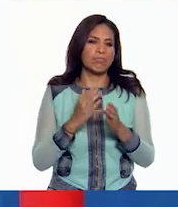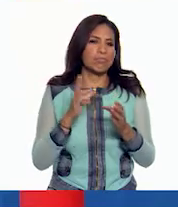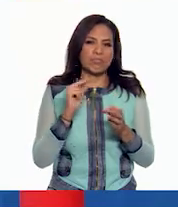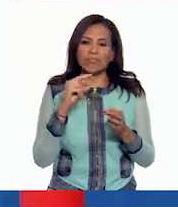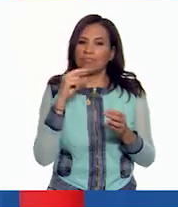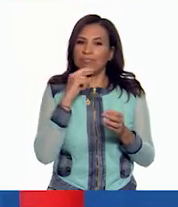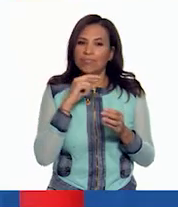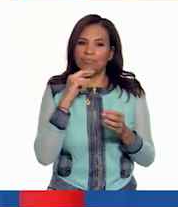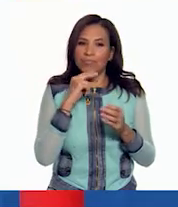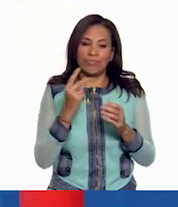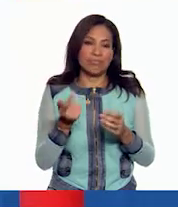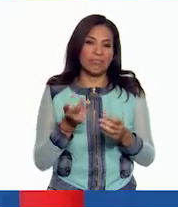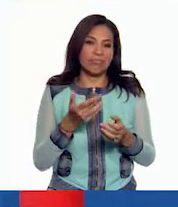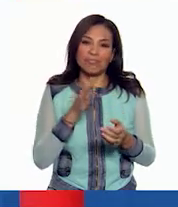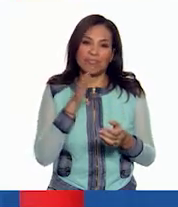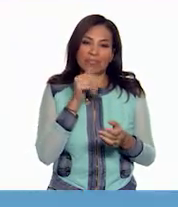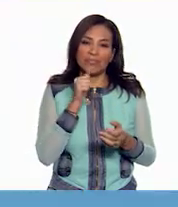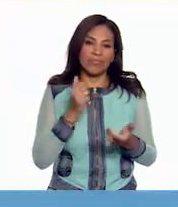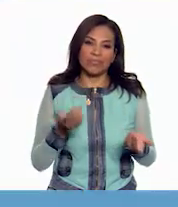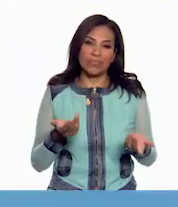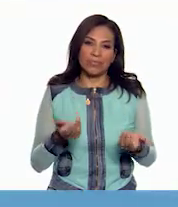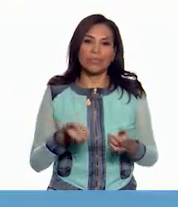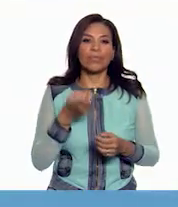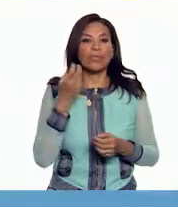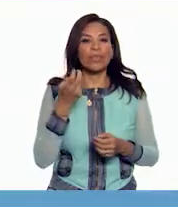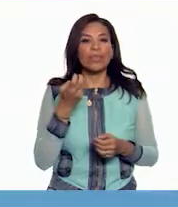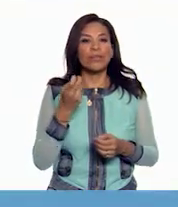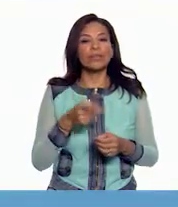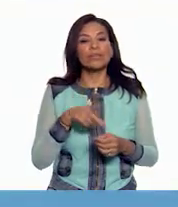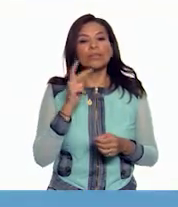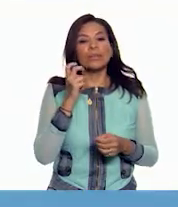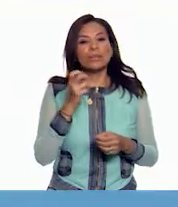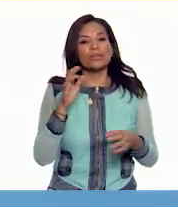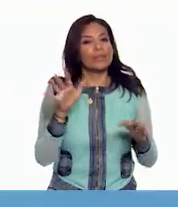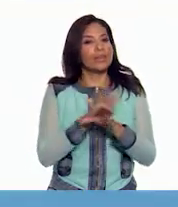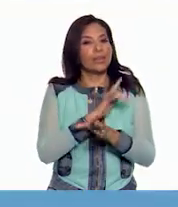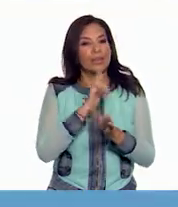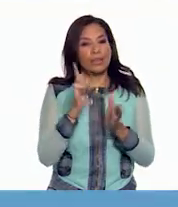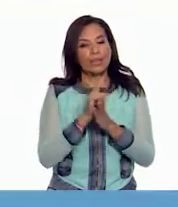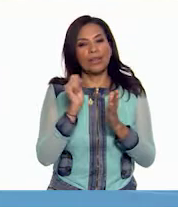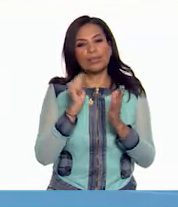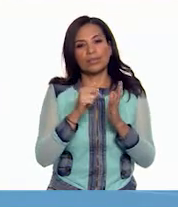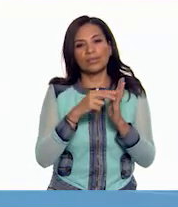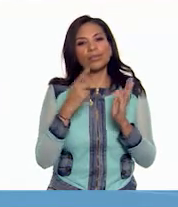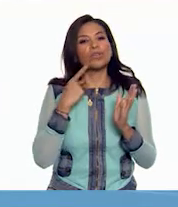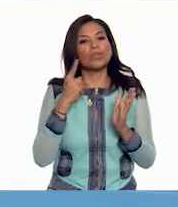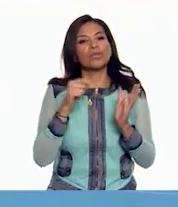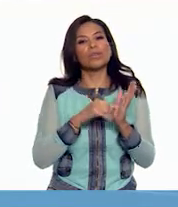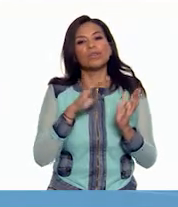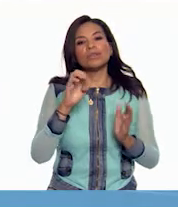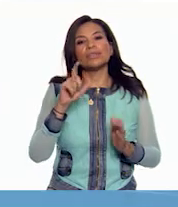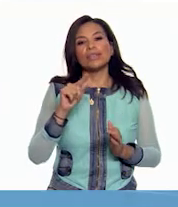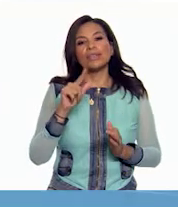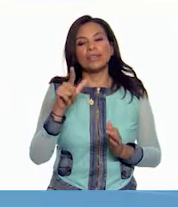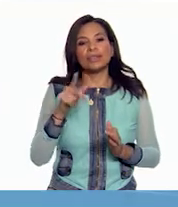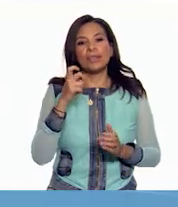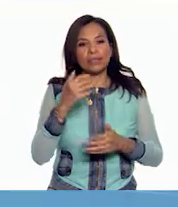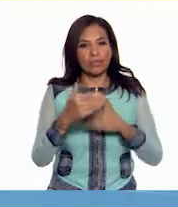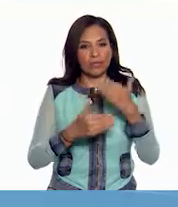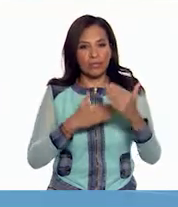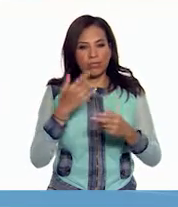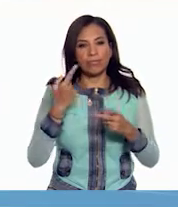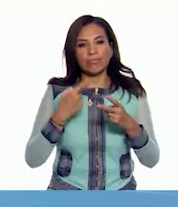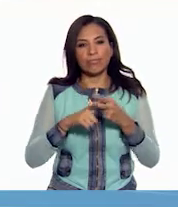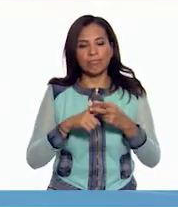llegarían de manera rápida. Exacto. Pero a raíz de la reforma política de 1977, este proceso